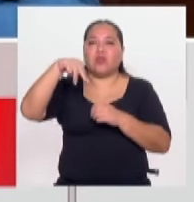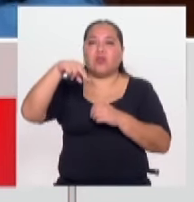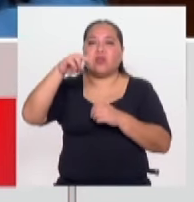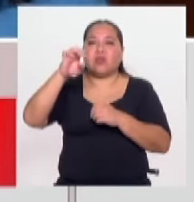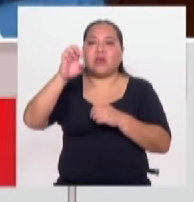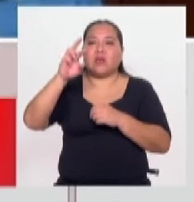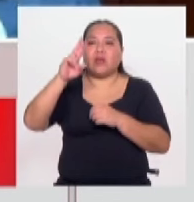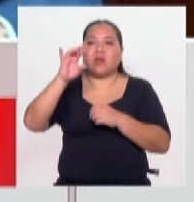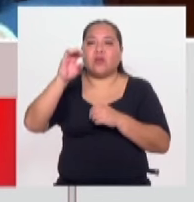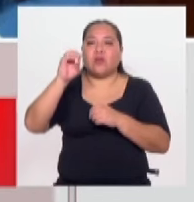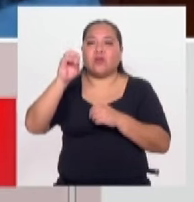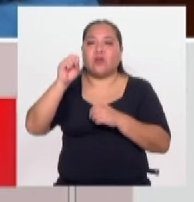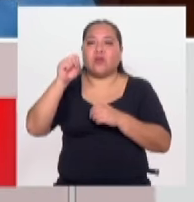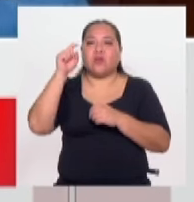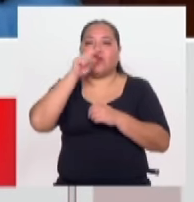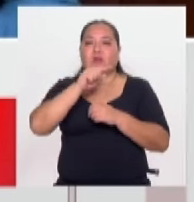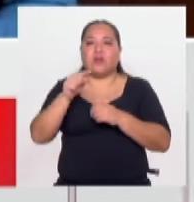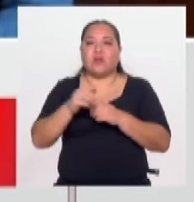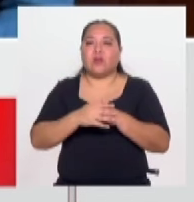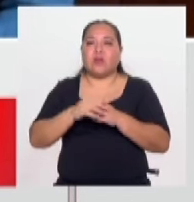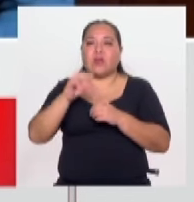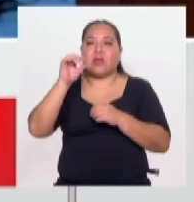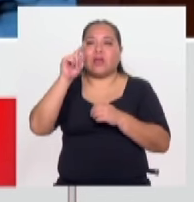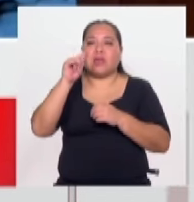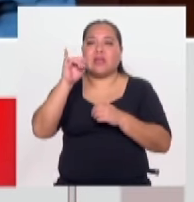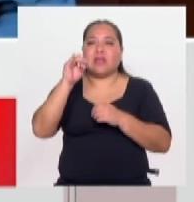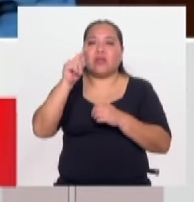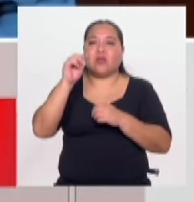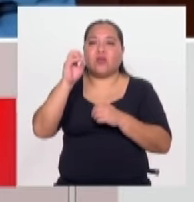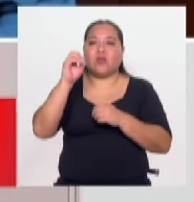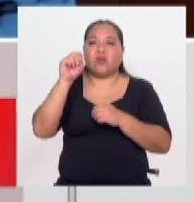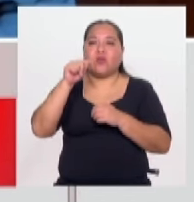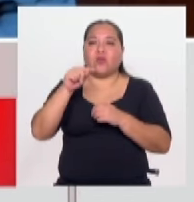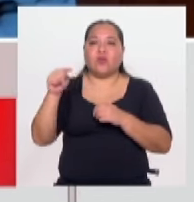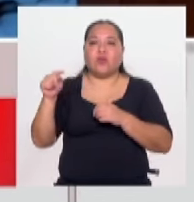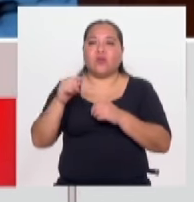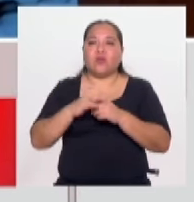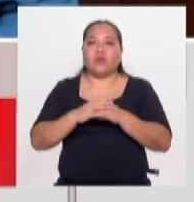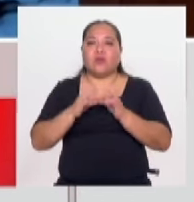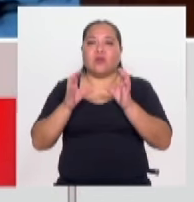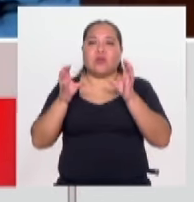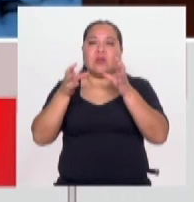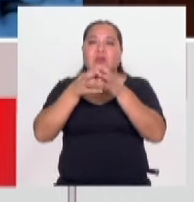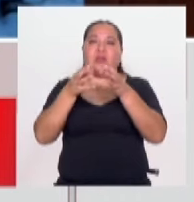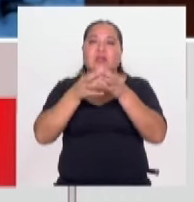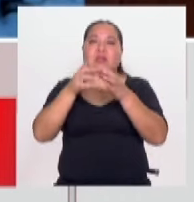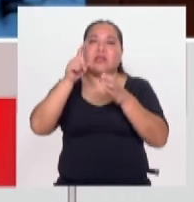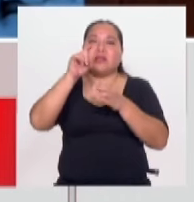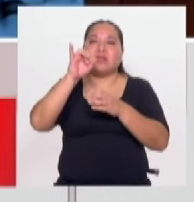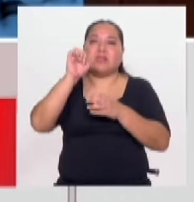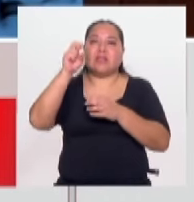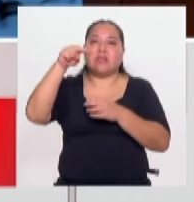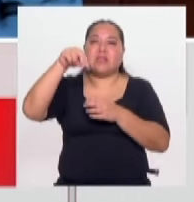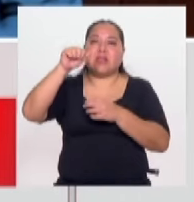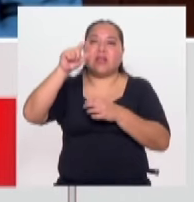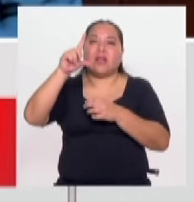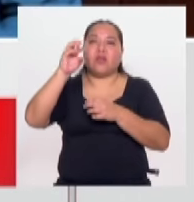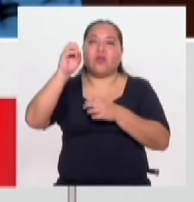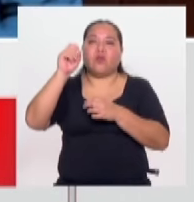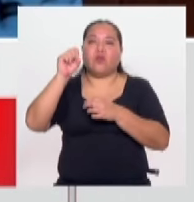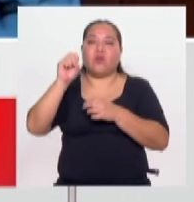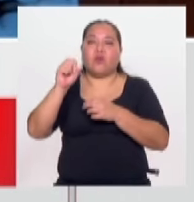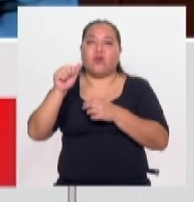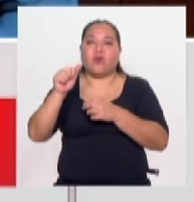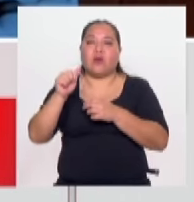es el que se ha escapado, el alias FITO, pues es el brazo operativo del cartel de Sinaloa, por ejemplo. ¿Sería propicio que estén presentes